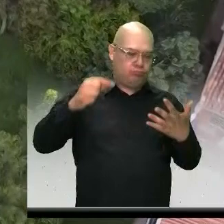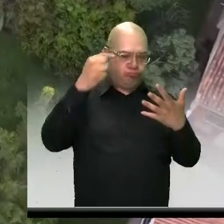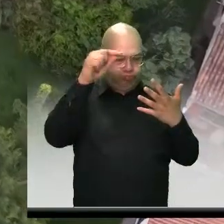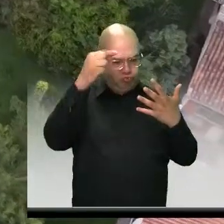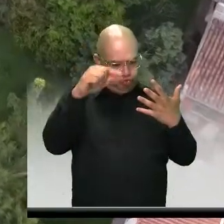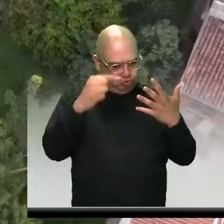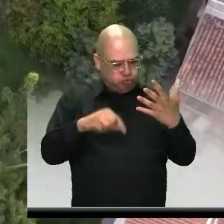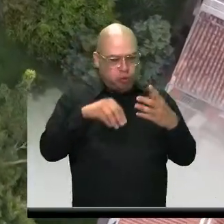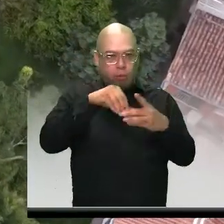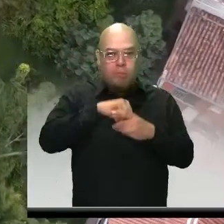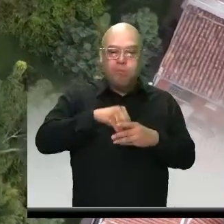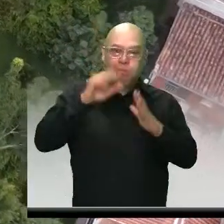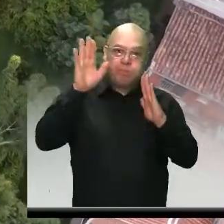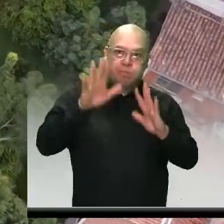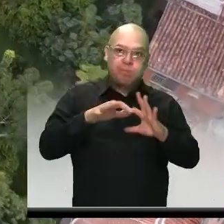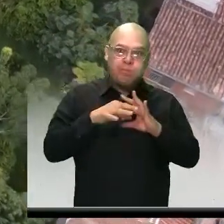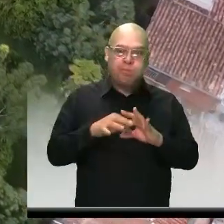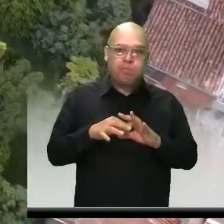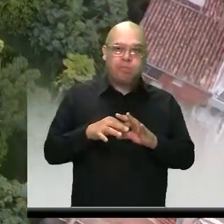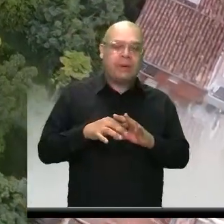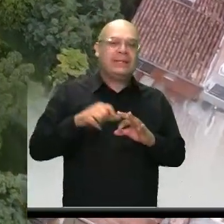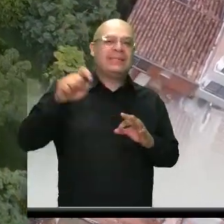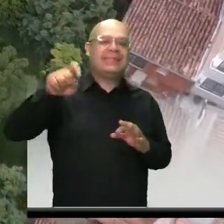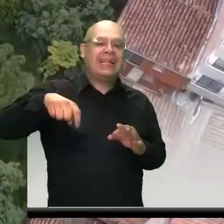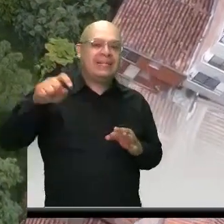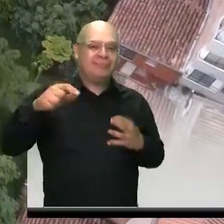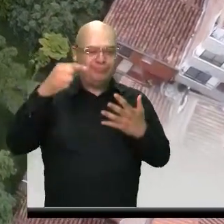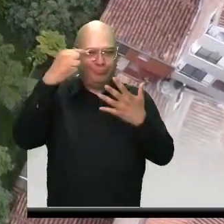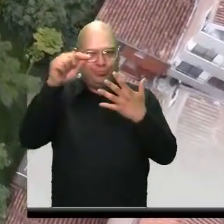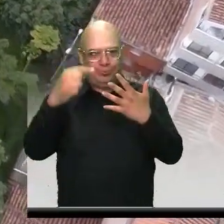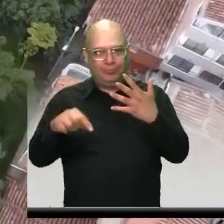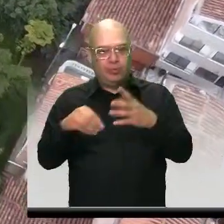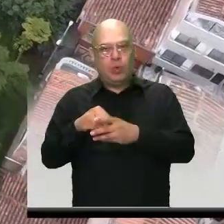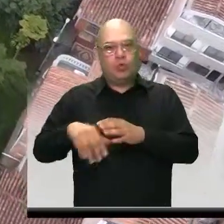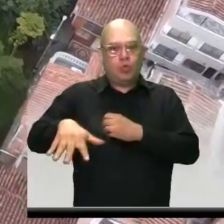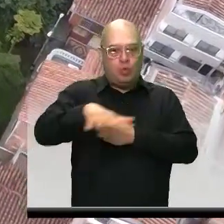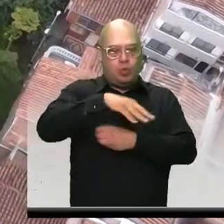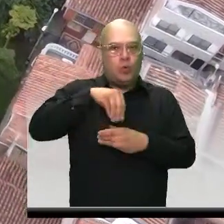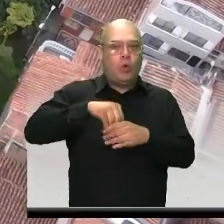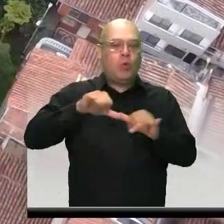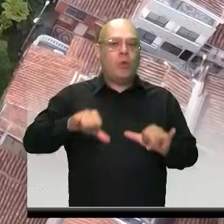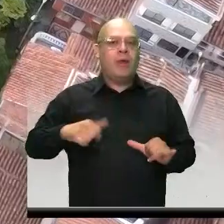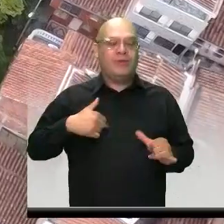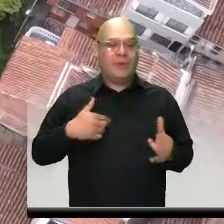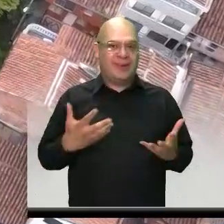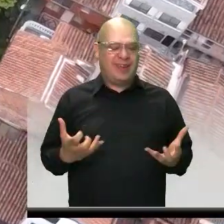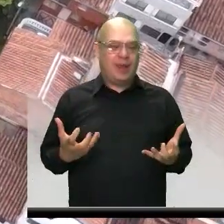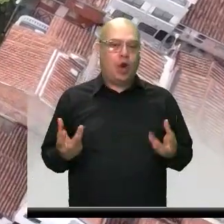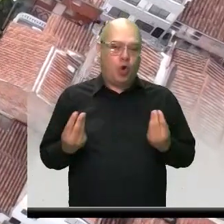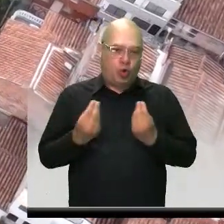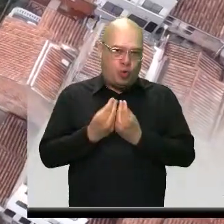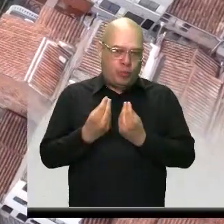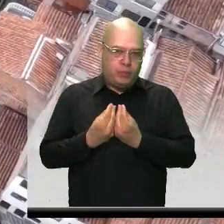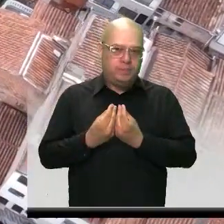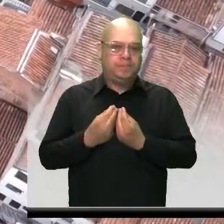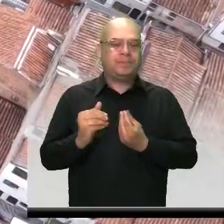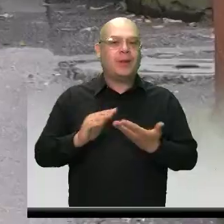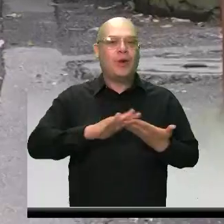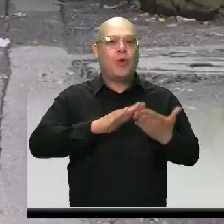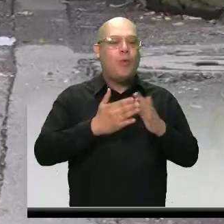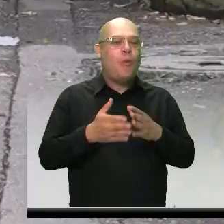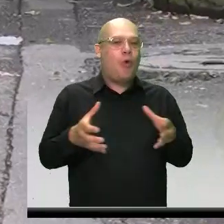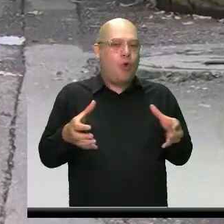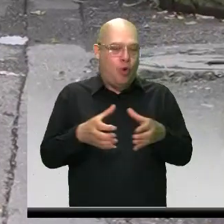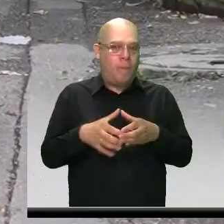actualmente necesitan. Igual queremos que el grupo y la comuna y el